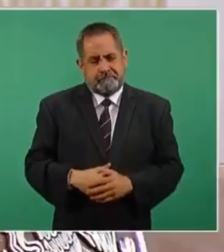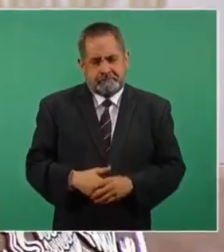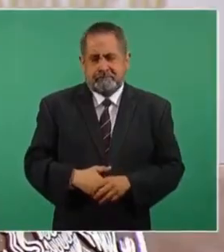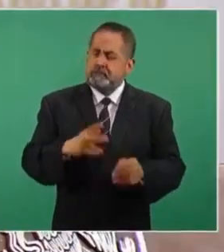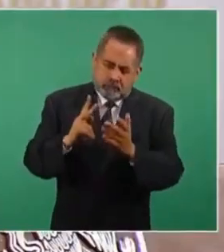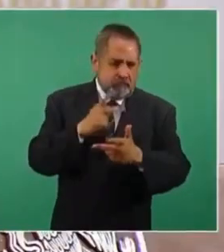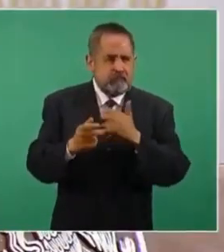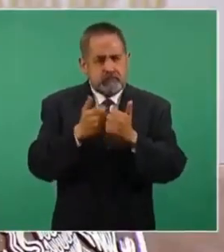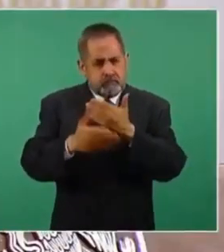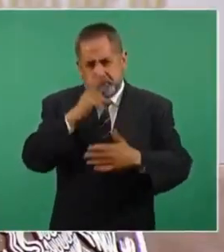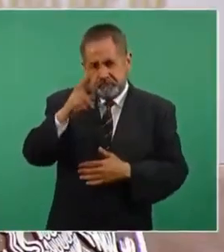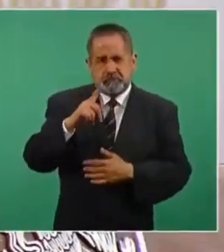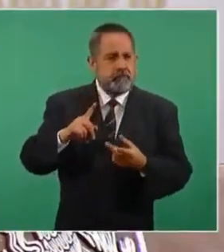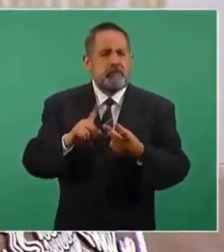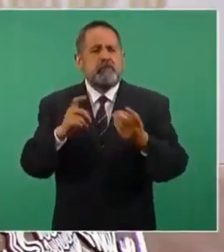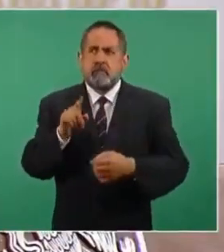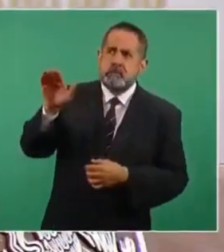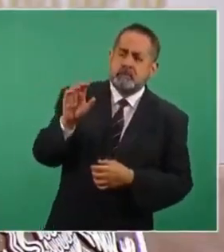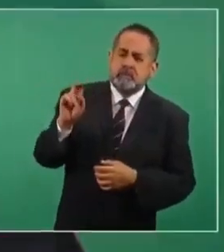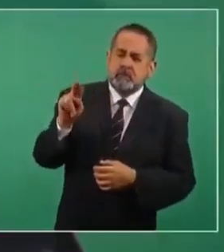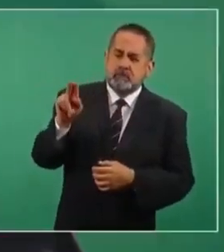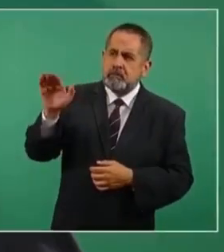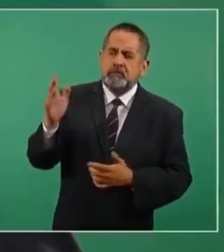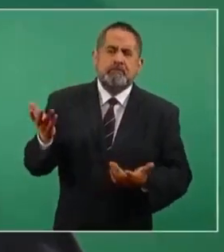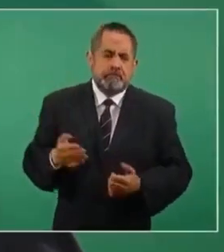Vuelvo a decir con todo respeto, ¿y dónde está la ONU?